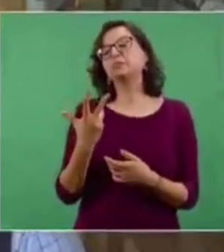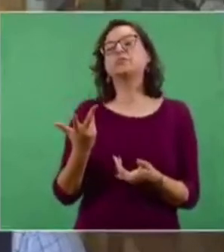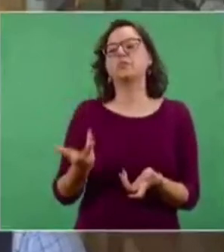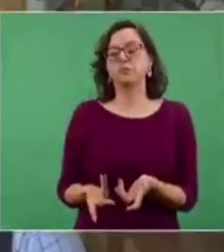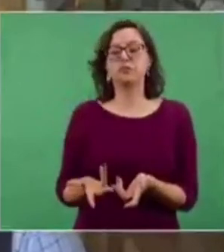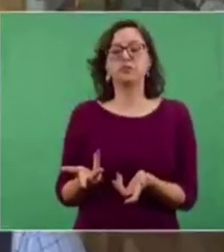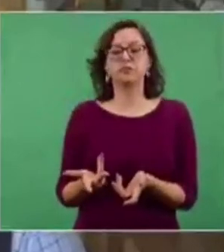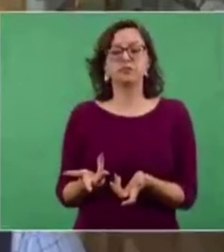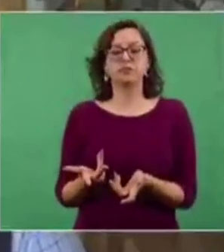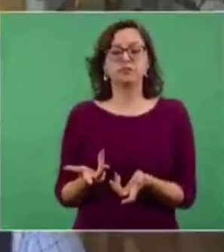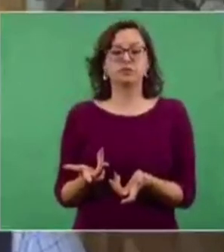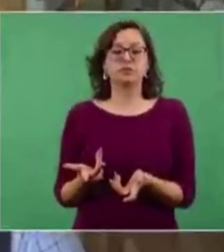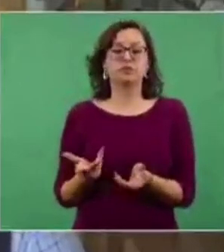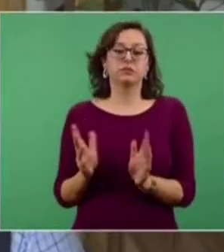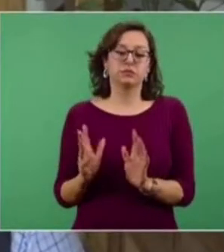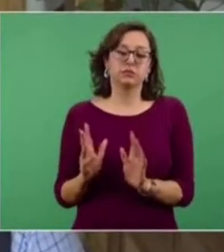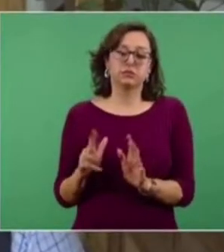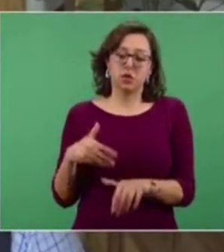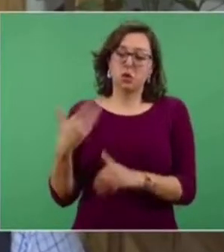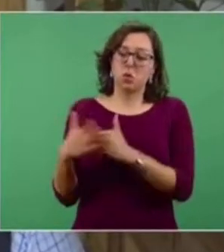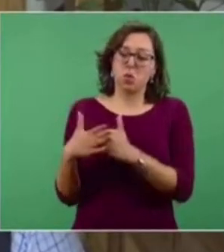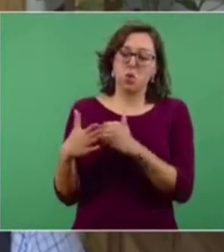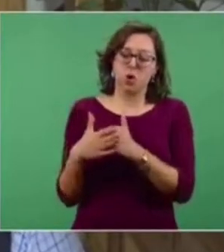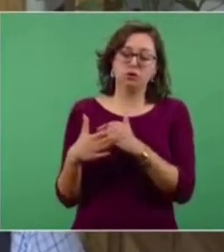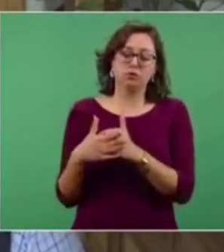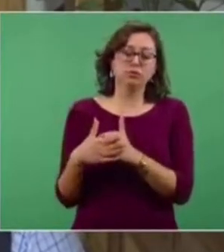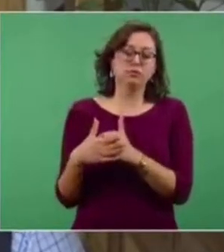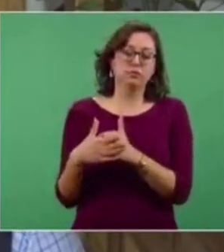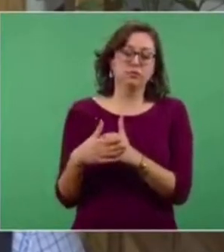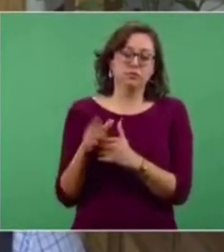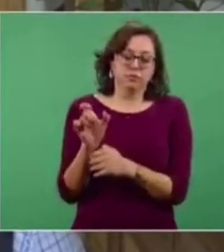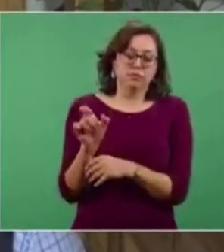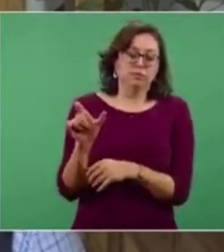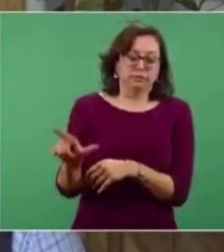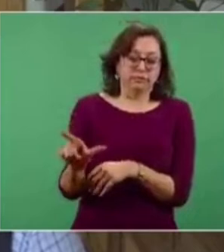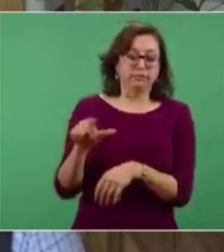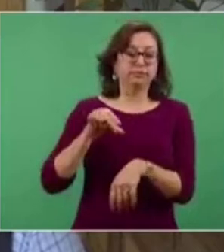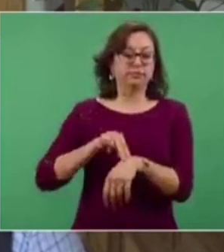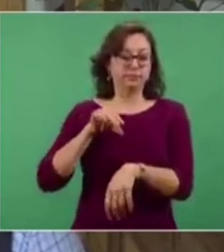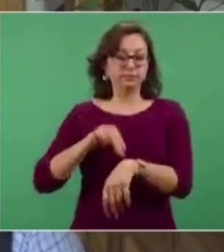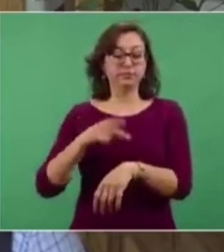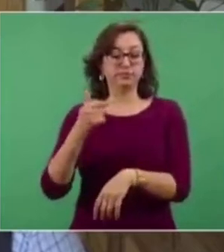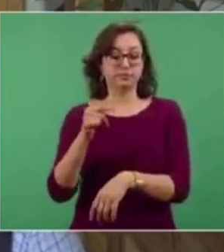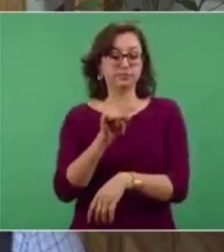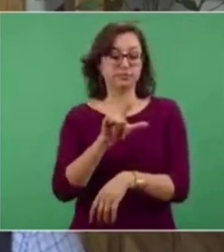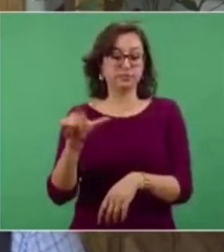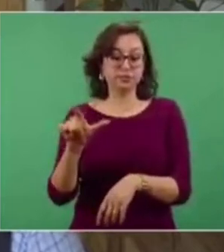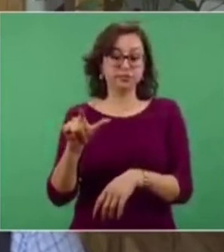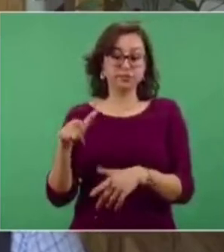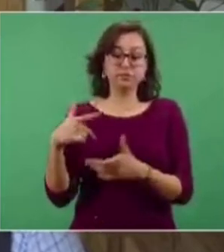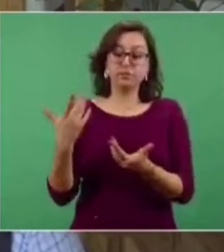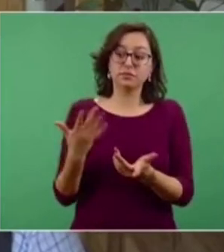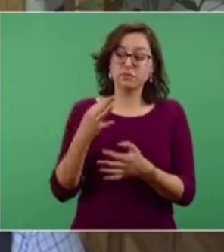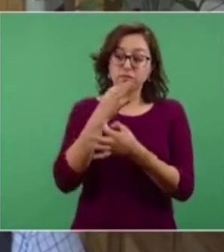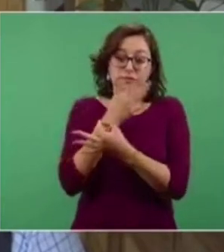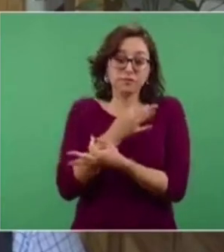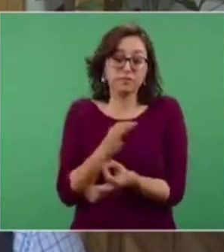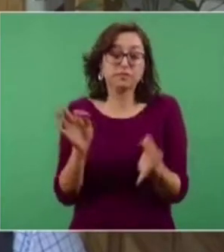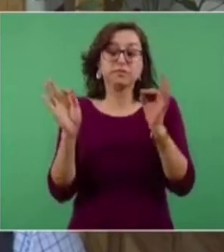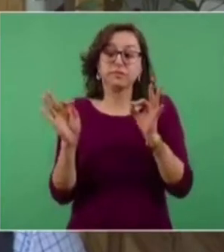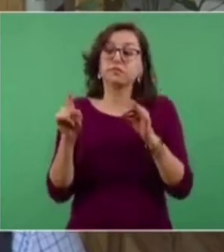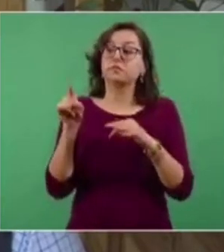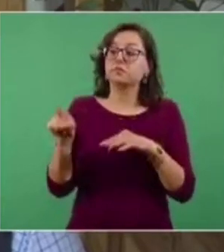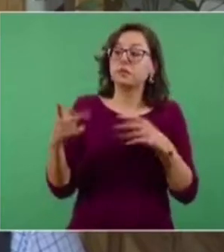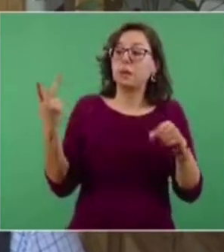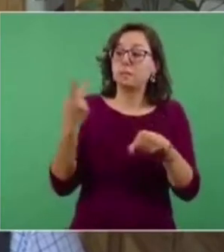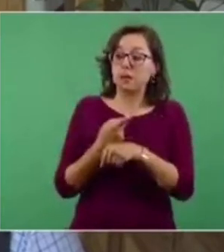Y bueno, de seguro él nos estará dando a conocer en siguientes horas cuál fue el producto de esta evaluación.